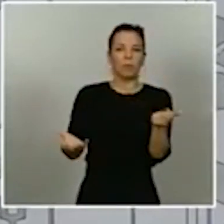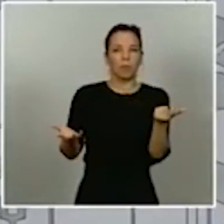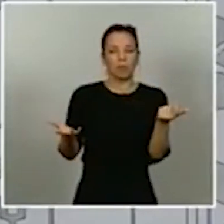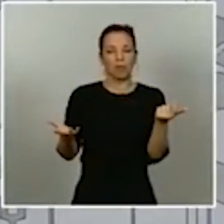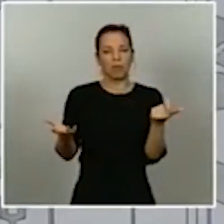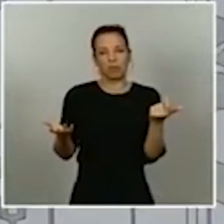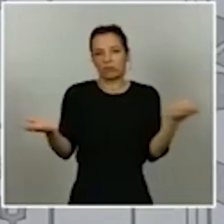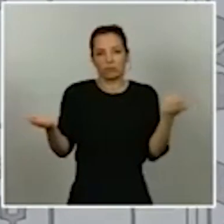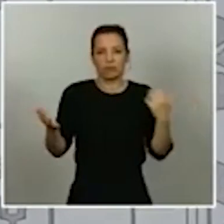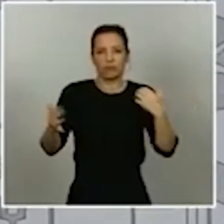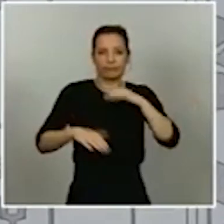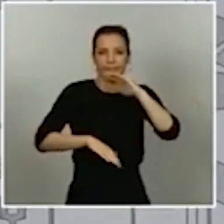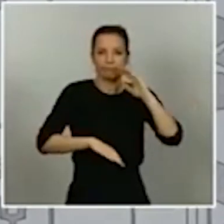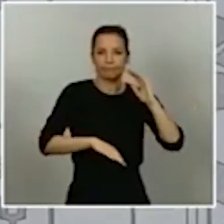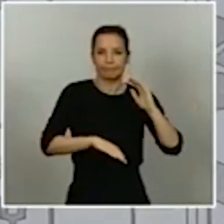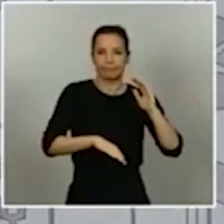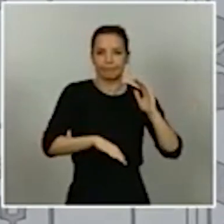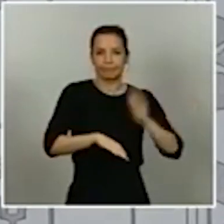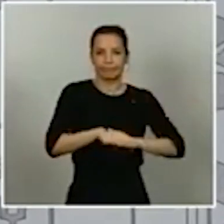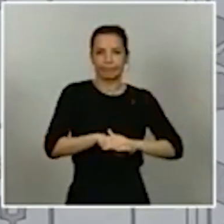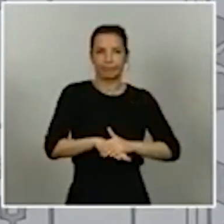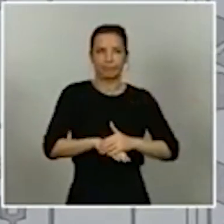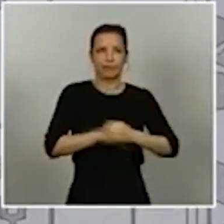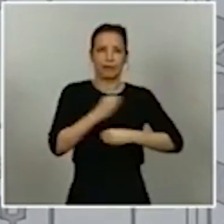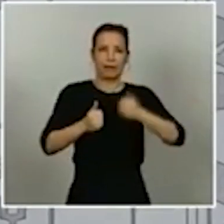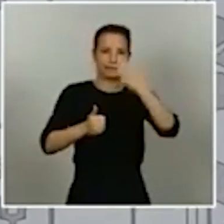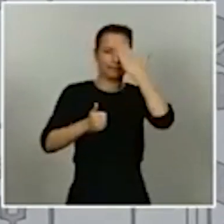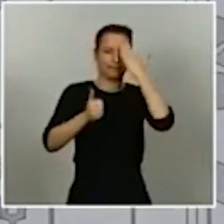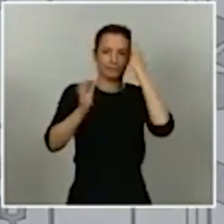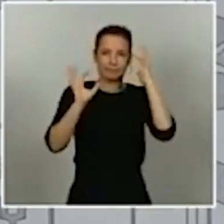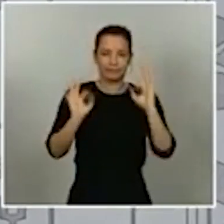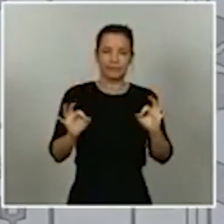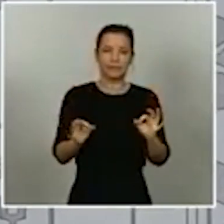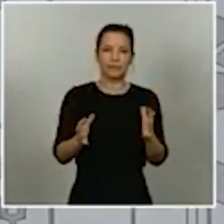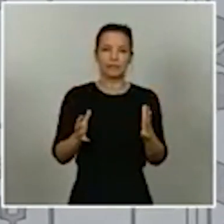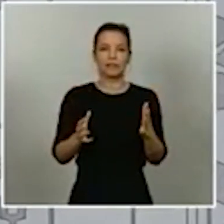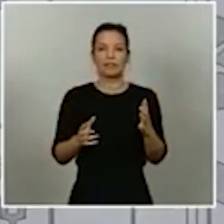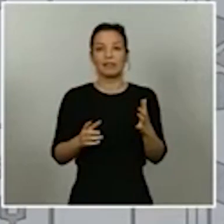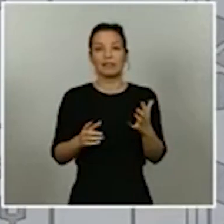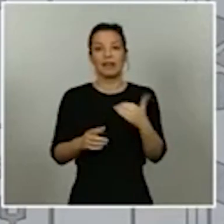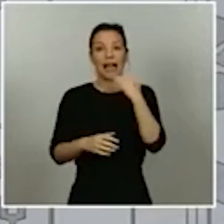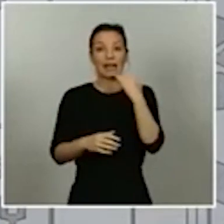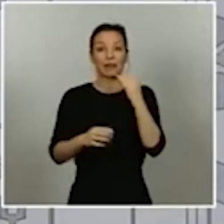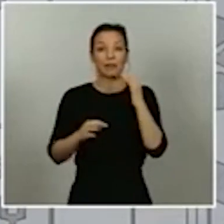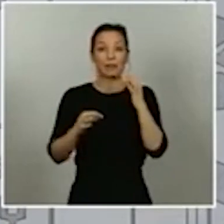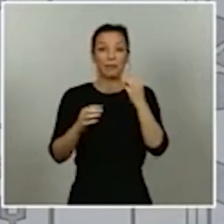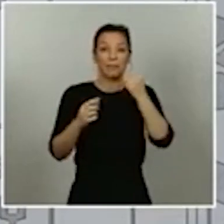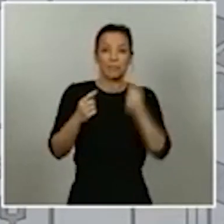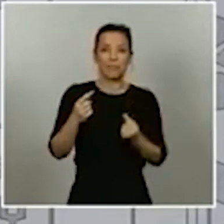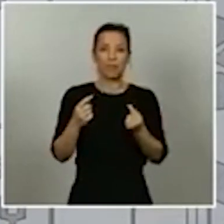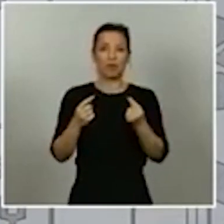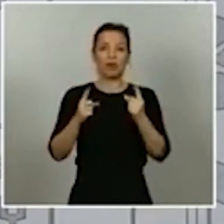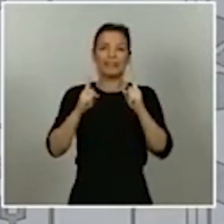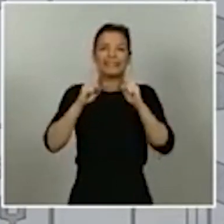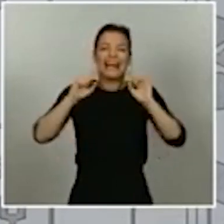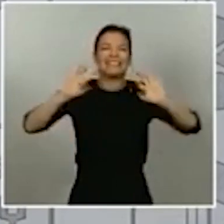actuar de la forma más racional posible y conseguir que, por lo menos, las excepciones que se tienen que garantizar se